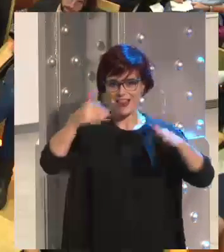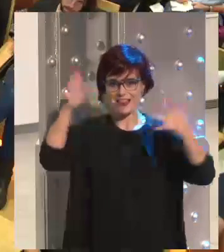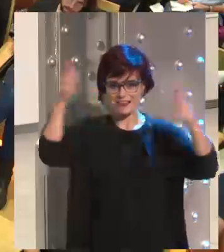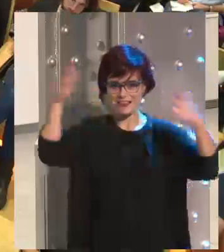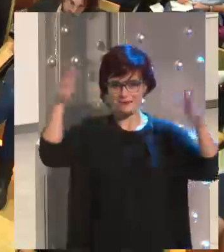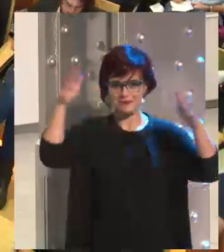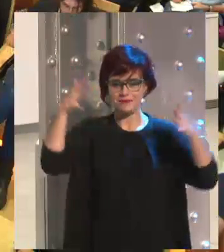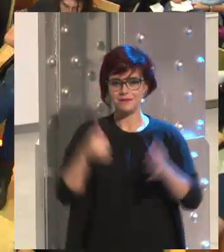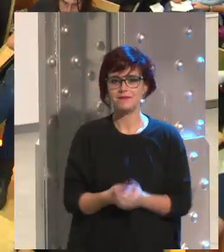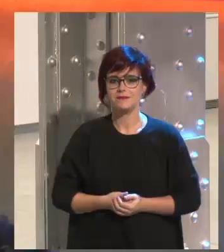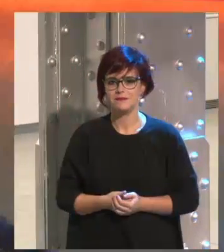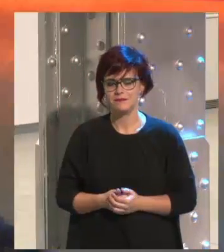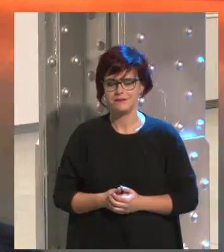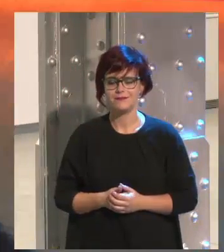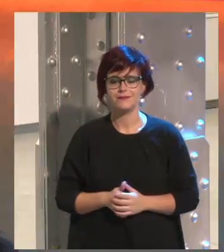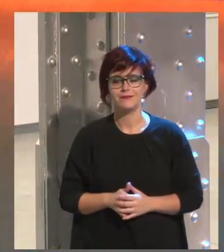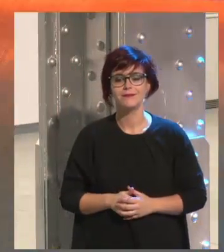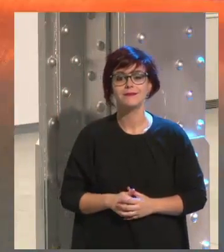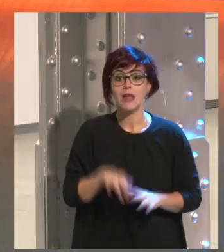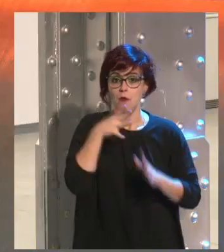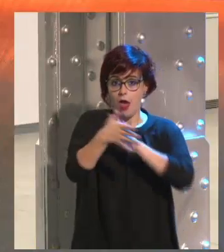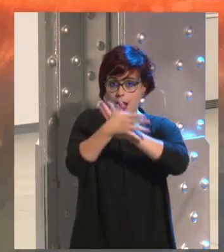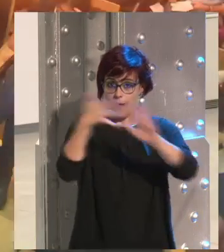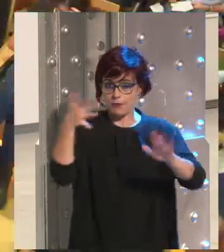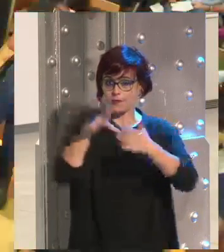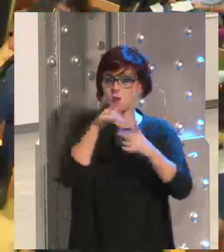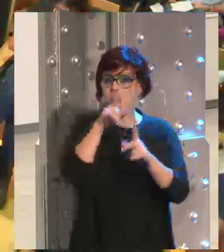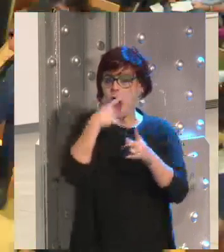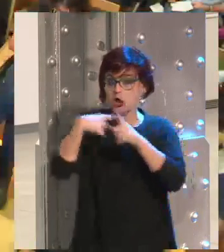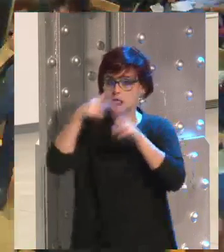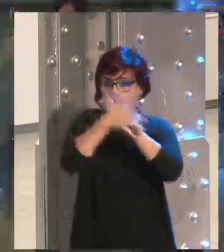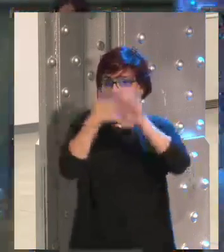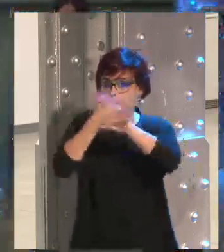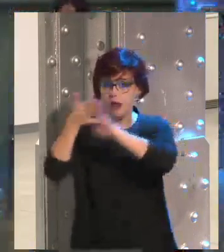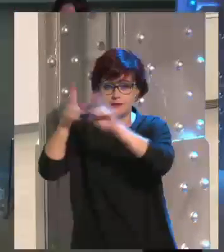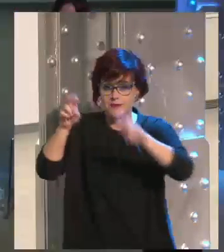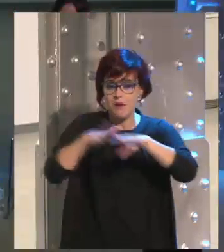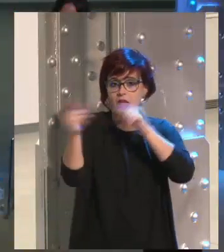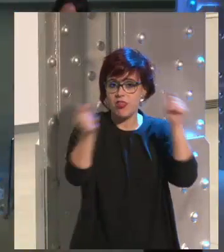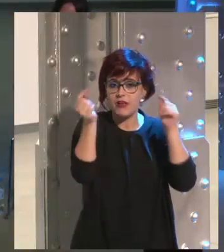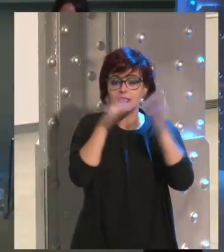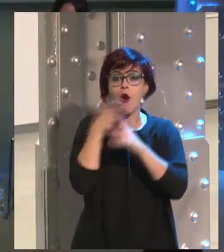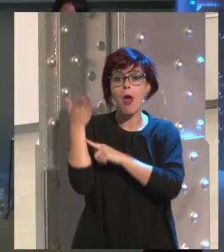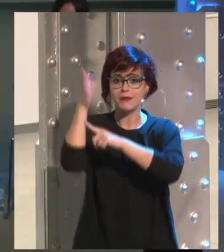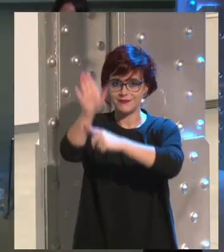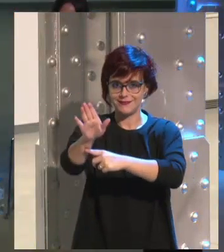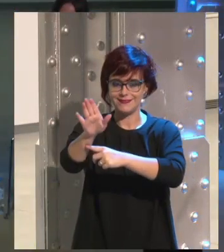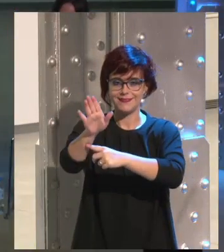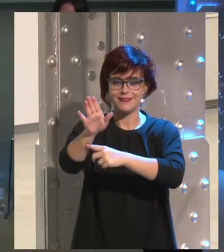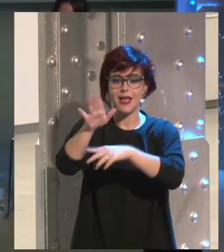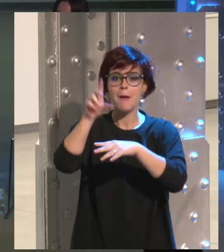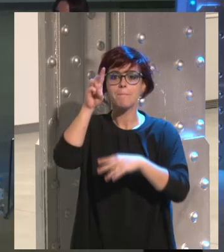Gracias, Filip. Bueno, vamos rápidos, que hay muchas cosas de hablar y debatir. os voy a presentar a